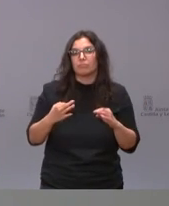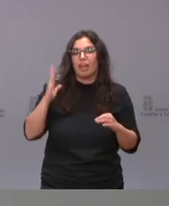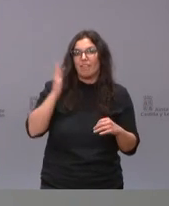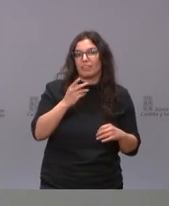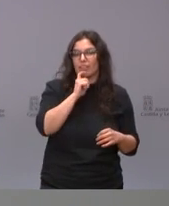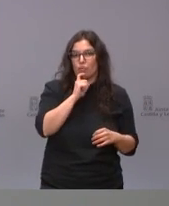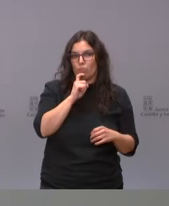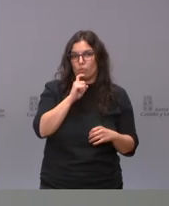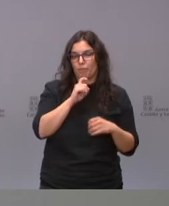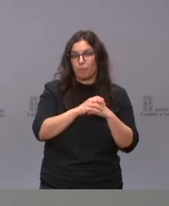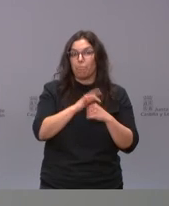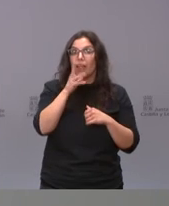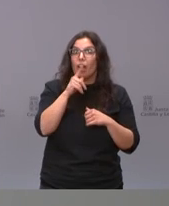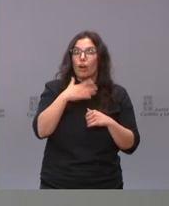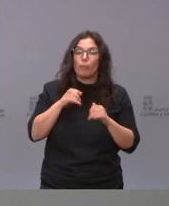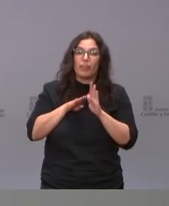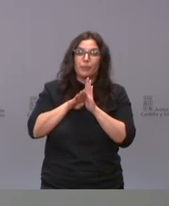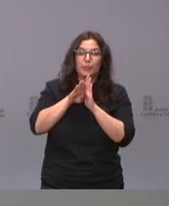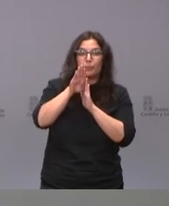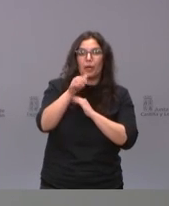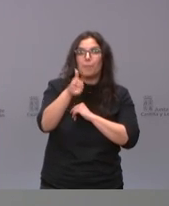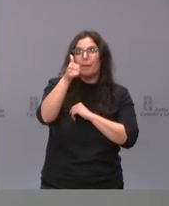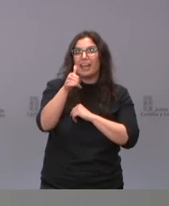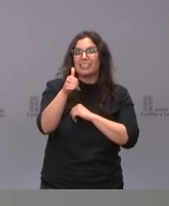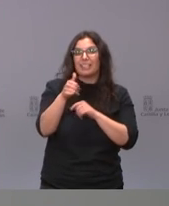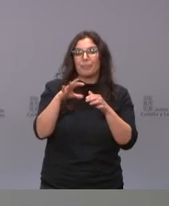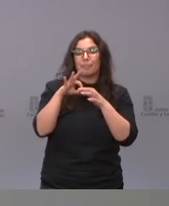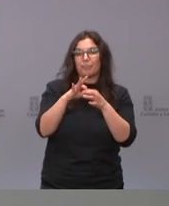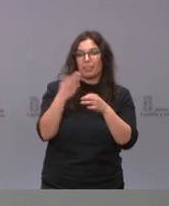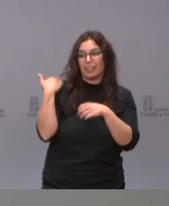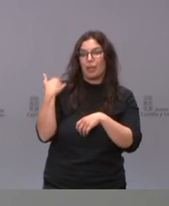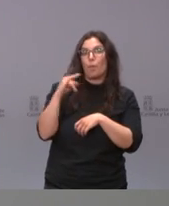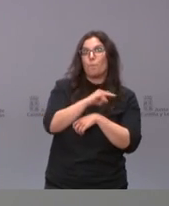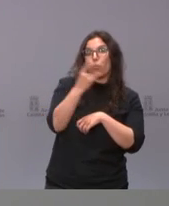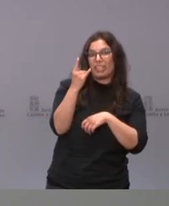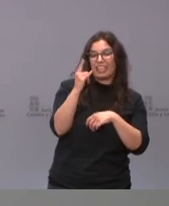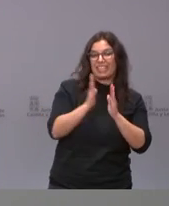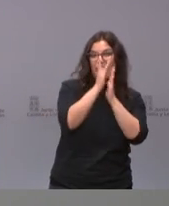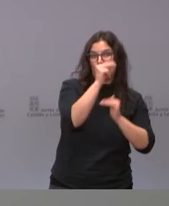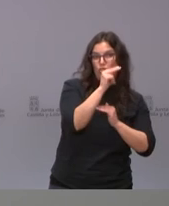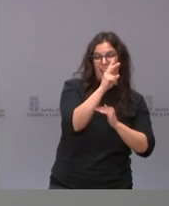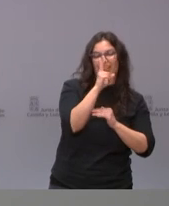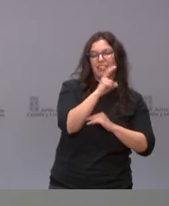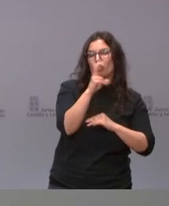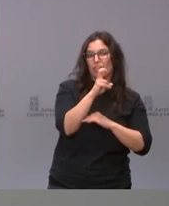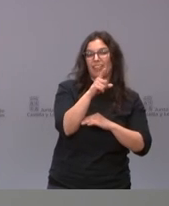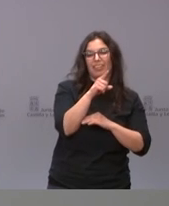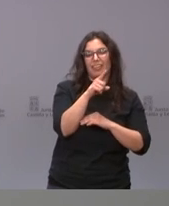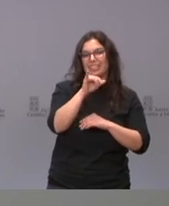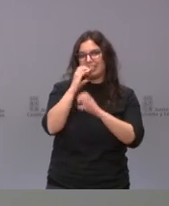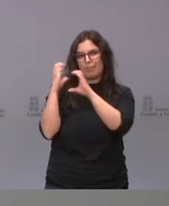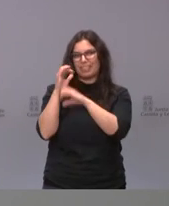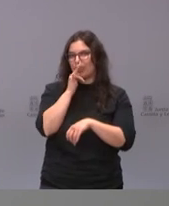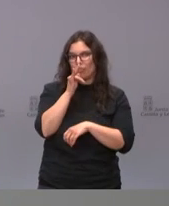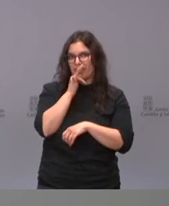real ahora la subida puede ser más relacionada con el puente que más relacionada con la propia semana santa entonces tienen que pasar al menos